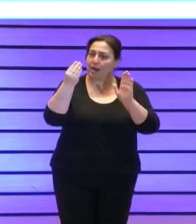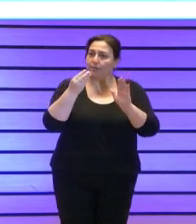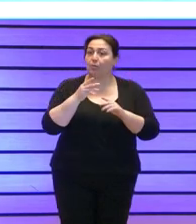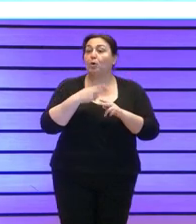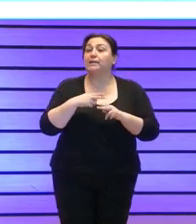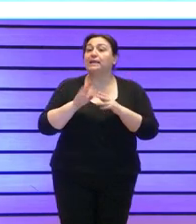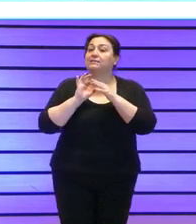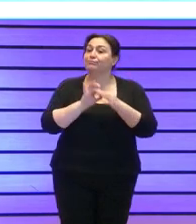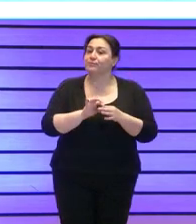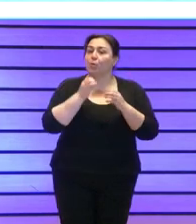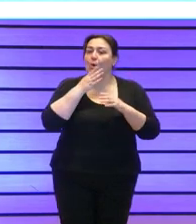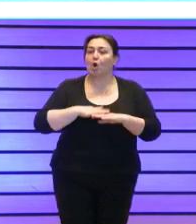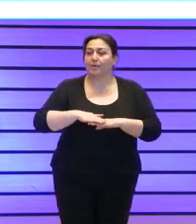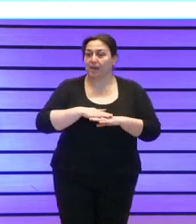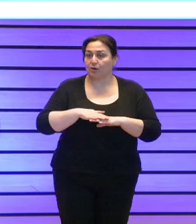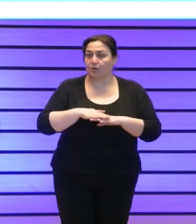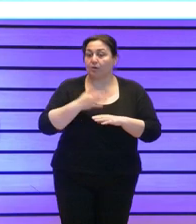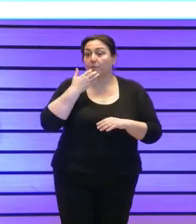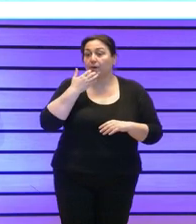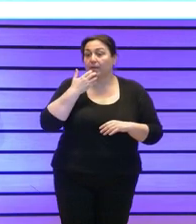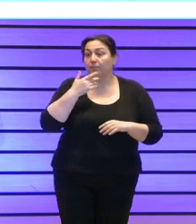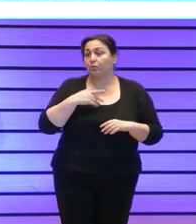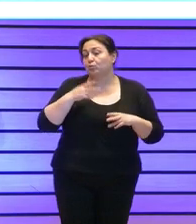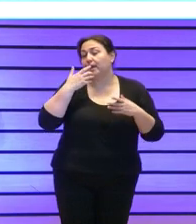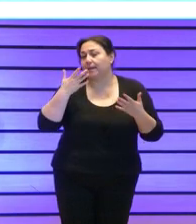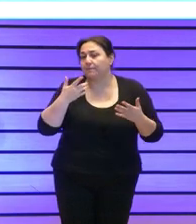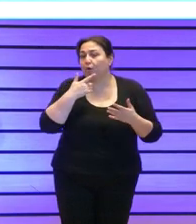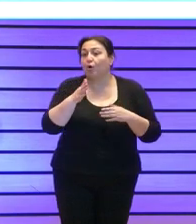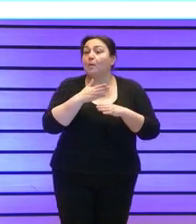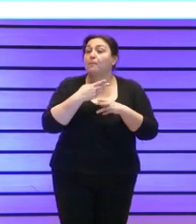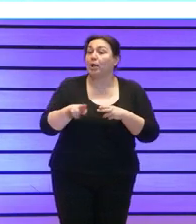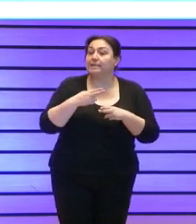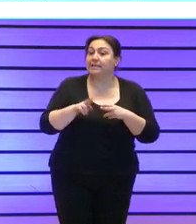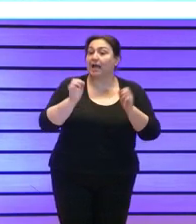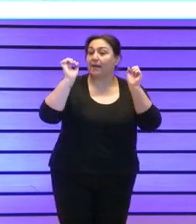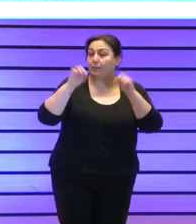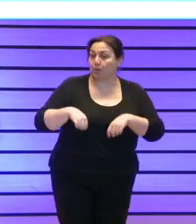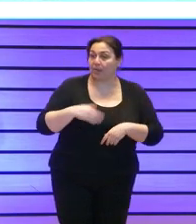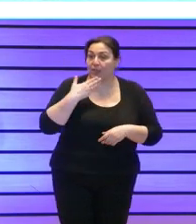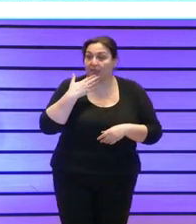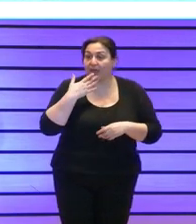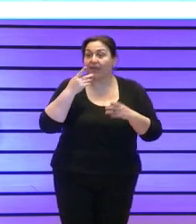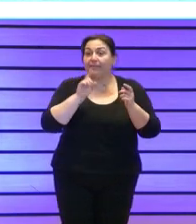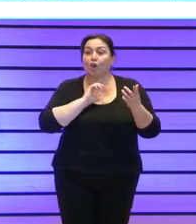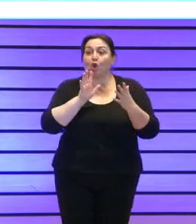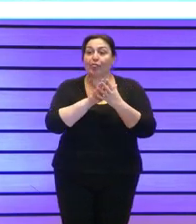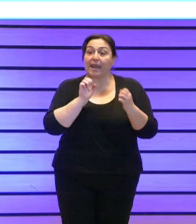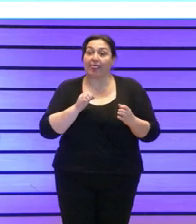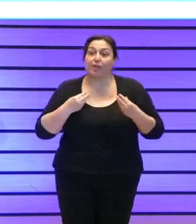gobierno de las que pues por ejemplo a título de ejemplo está política de aprobación de gastos de conciliación